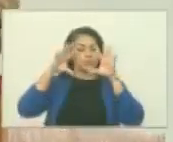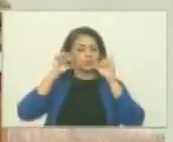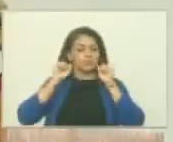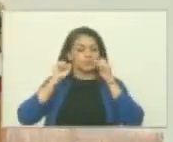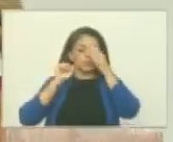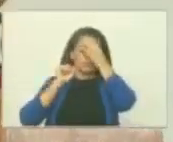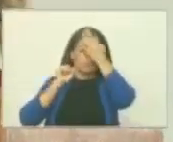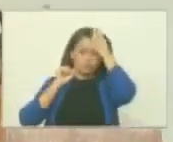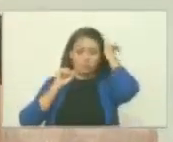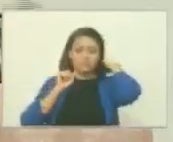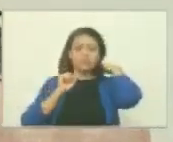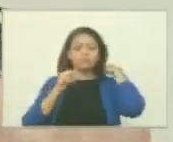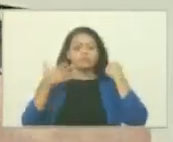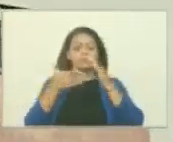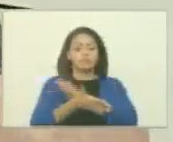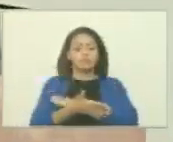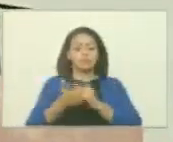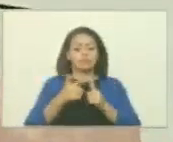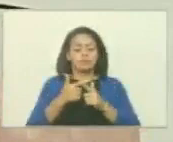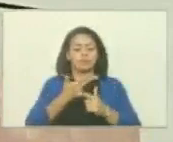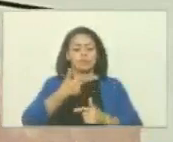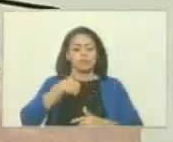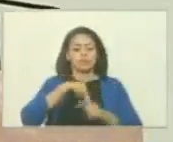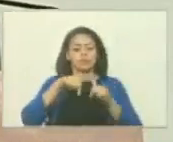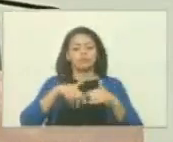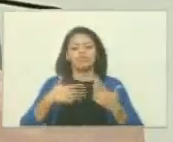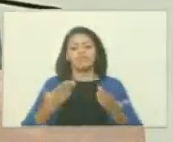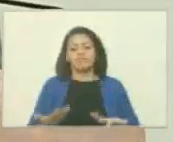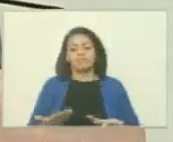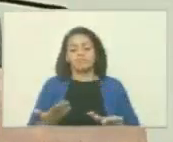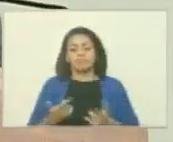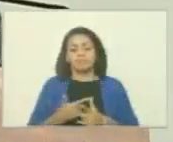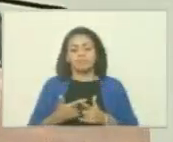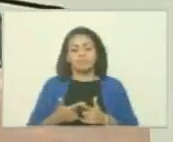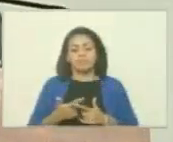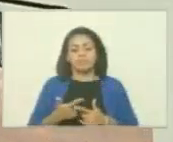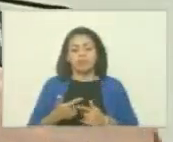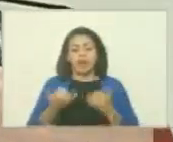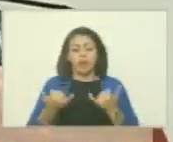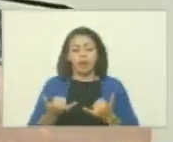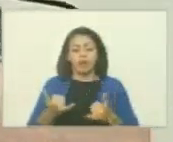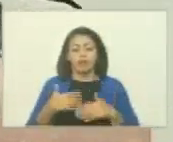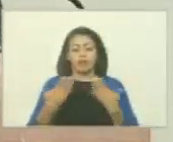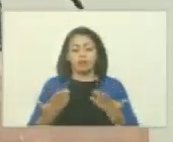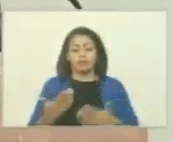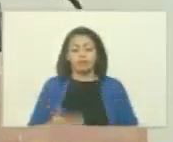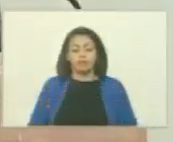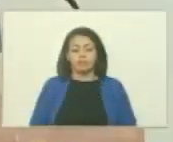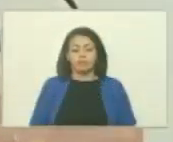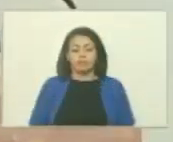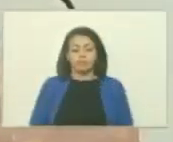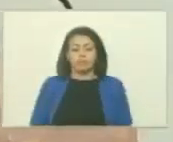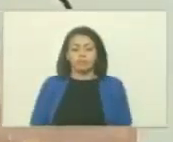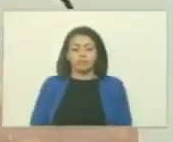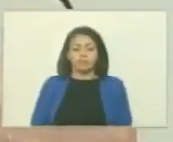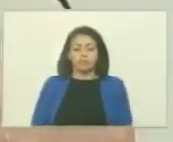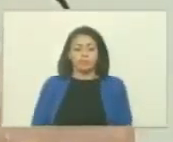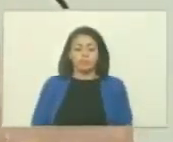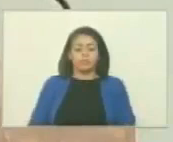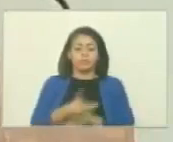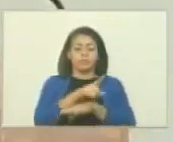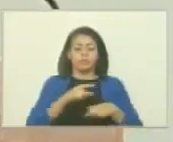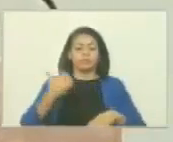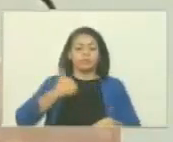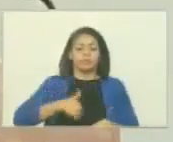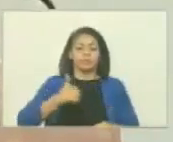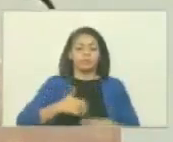qué significó y entonces a nosotros modestamente qué nos queda ahora ¿no? el gobierno argentino quiso